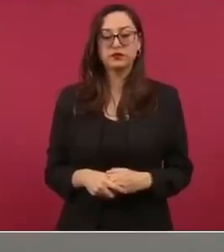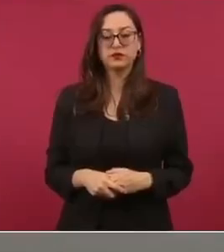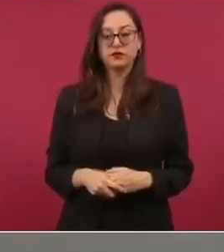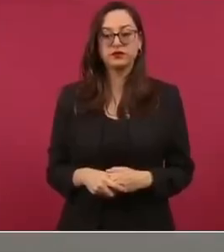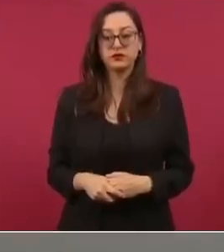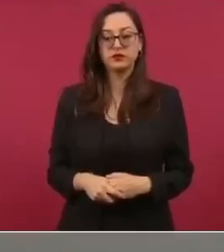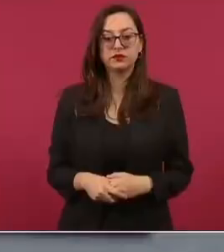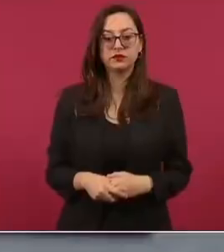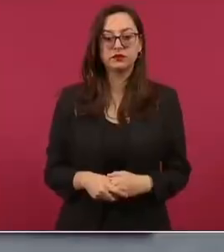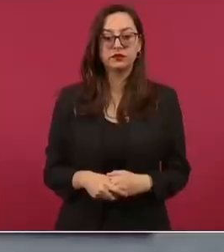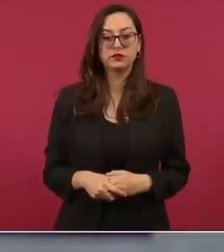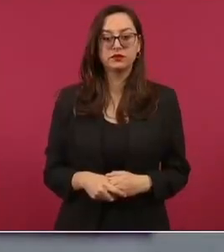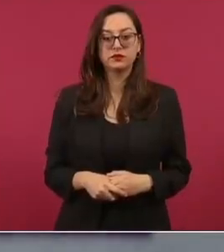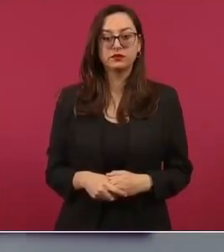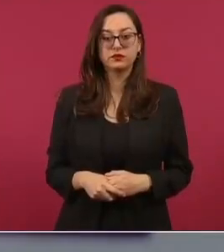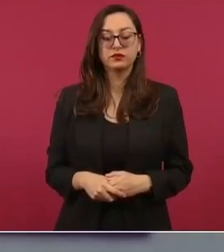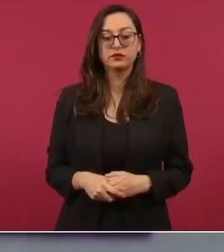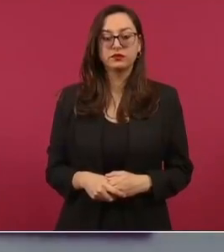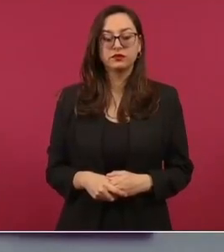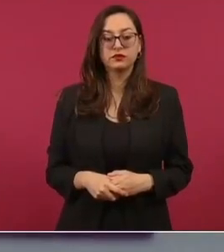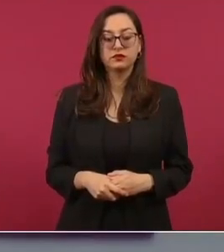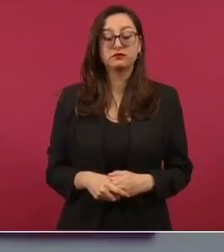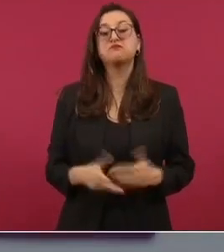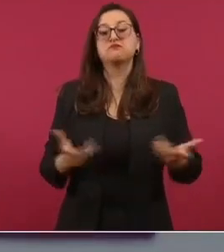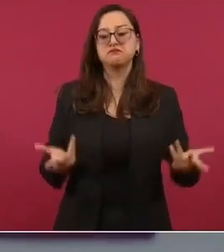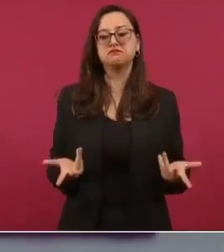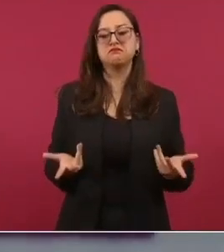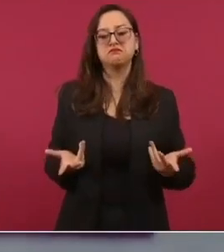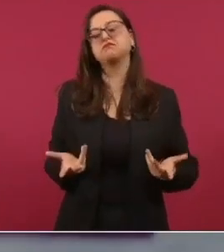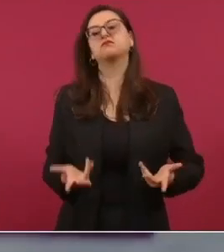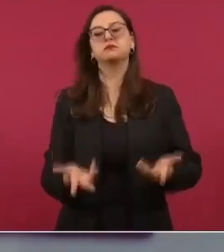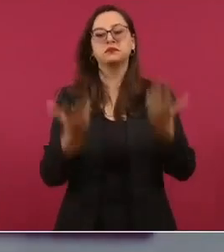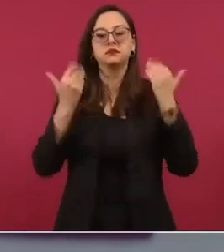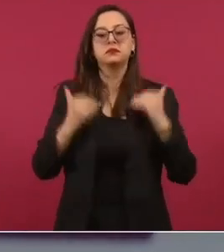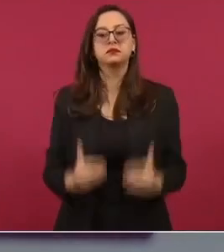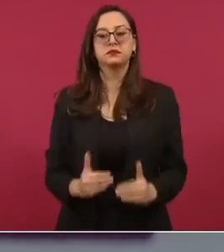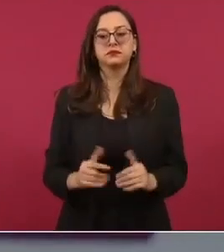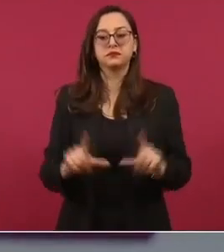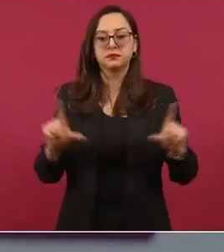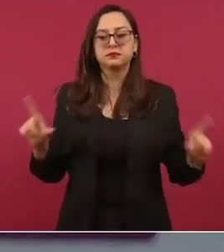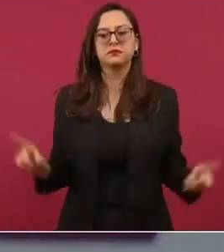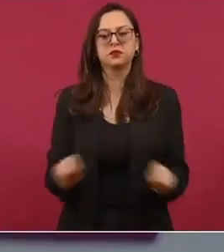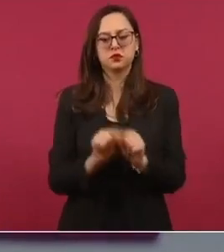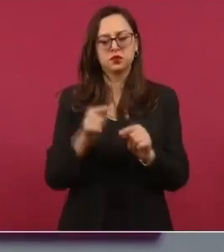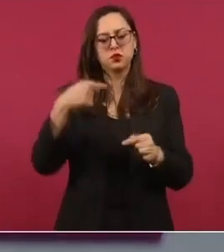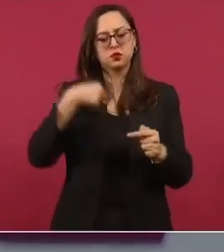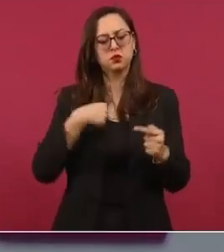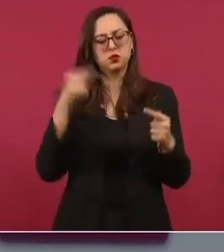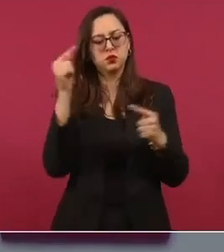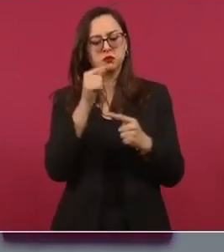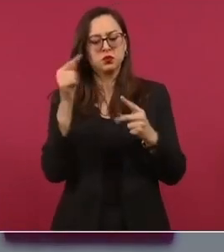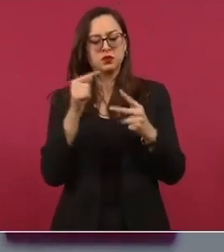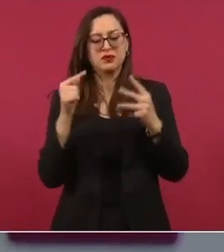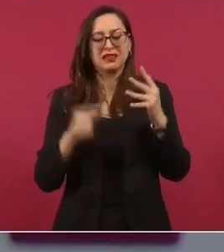para sintetizar decía y enumeraré enumeraré